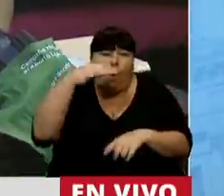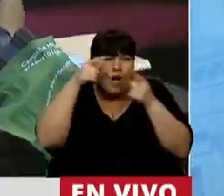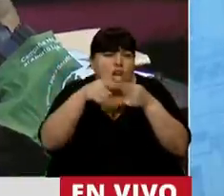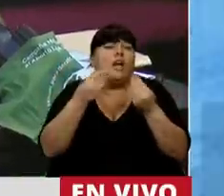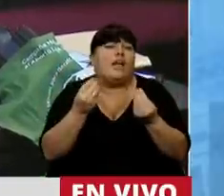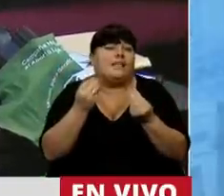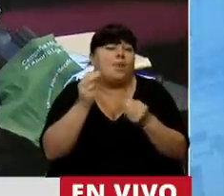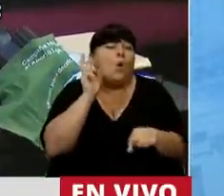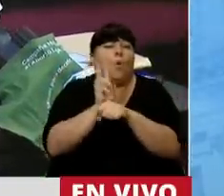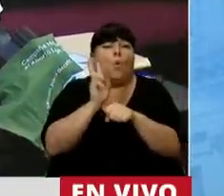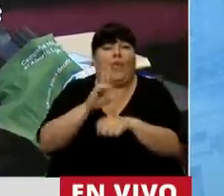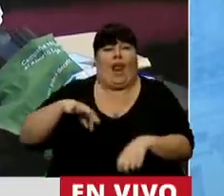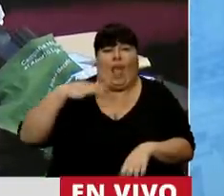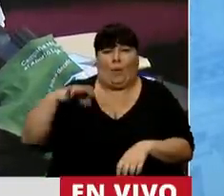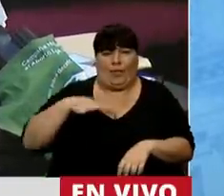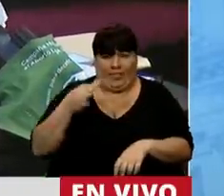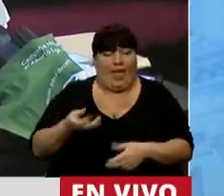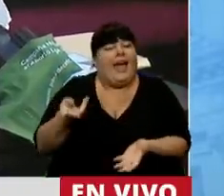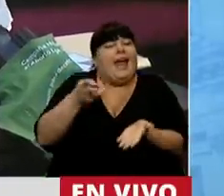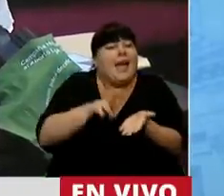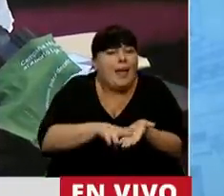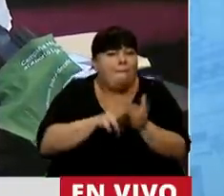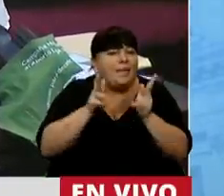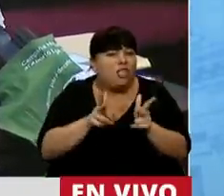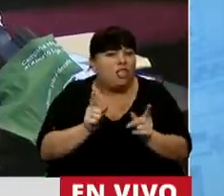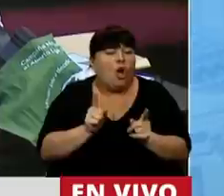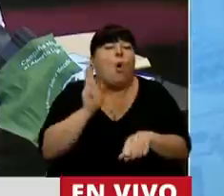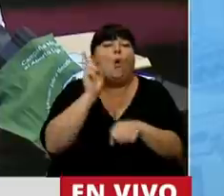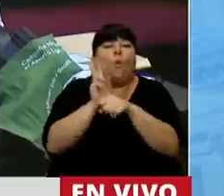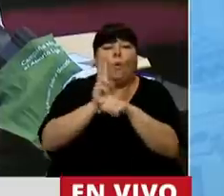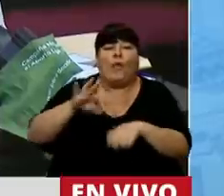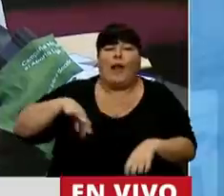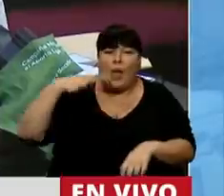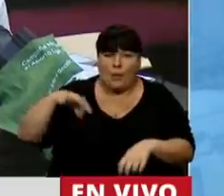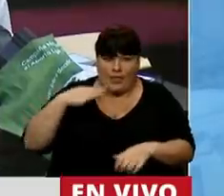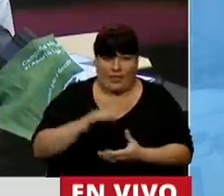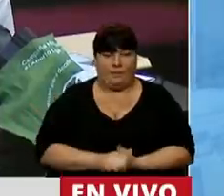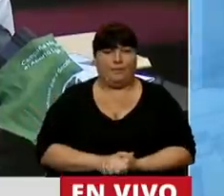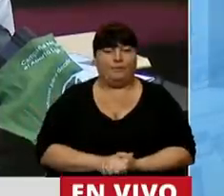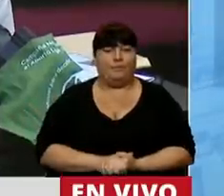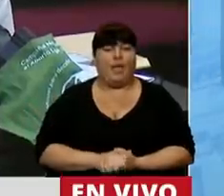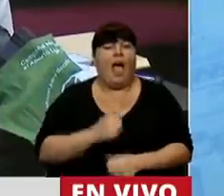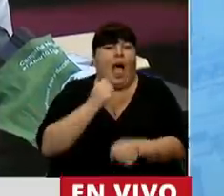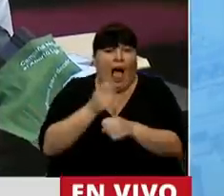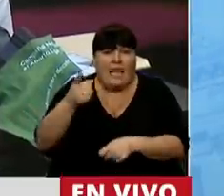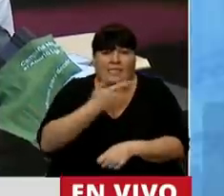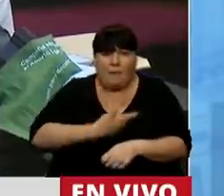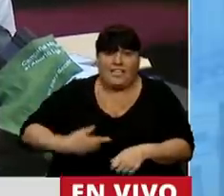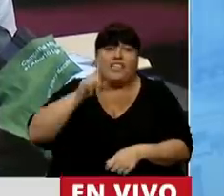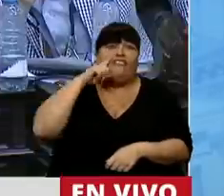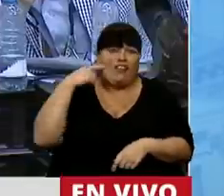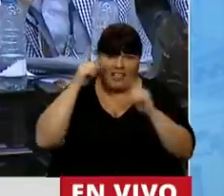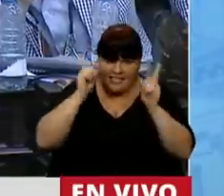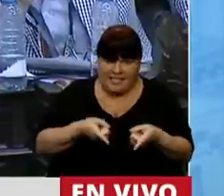objetivo, proteger la vida. Repito, señor Presidente, proteger la vida. Incluso el Presidente Alberto